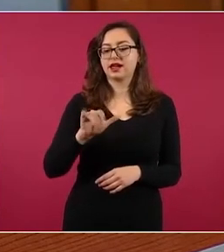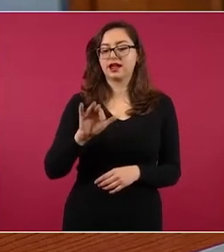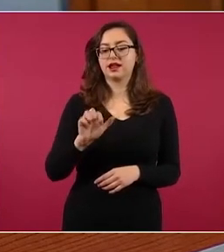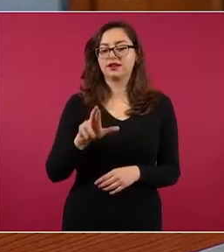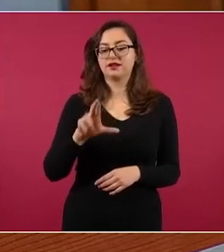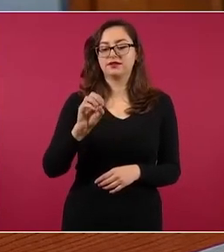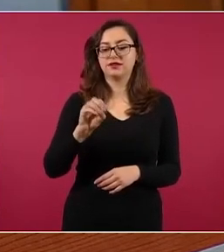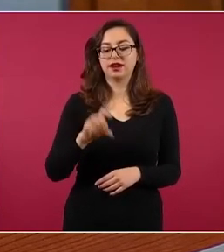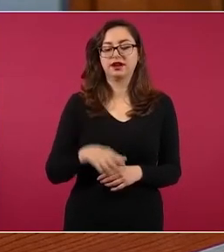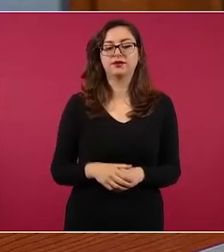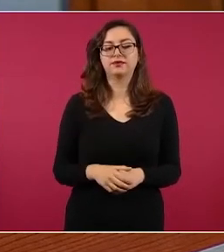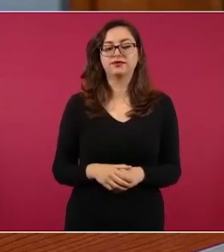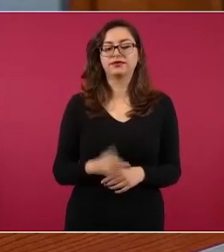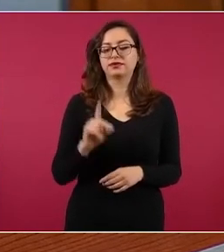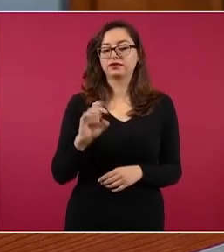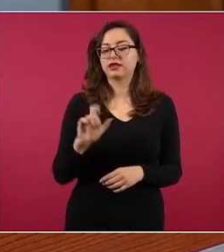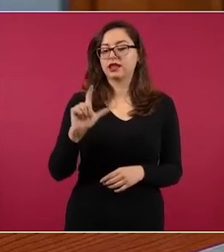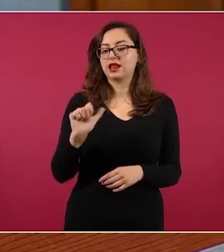Enrique de la Madrid,